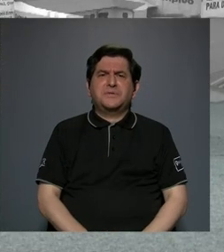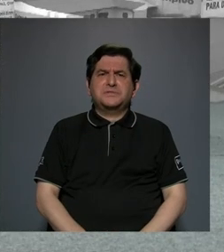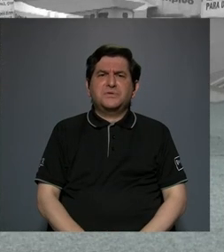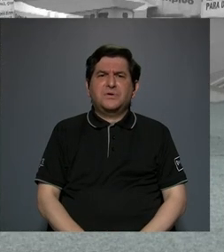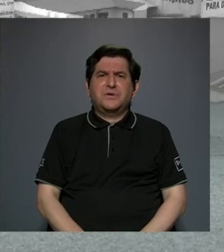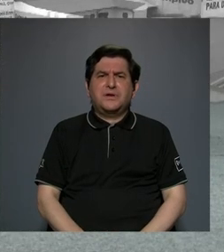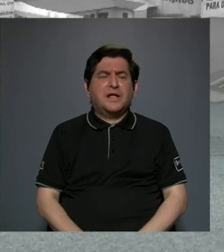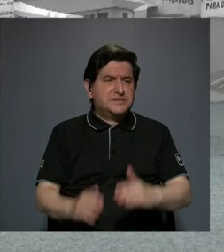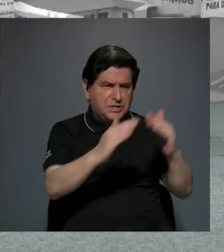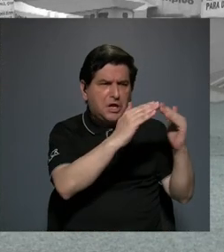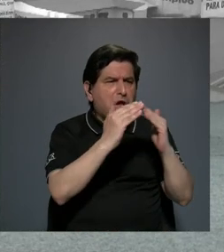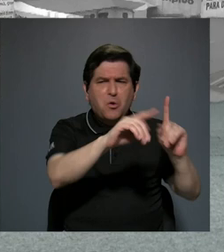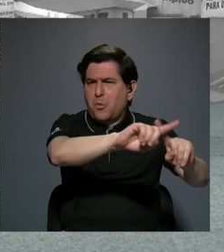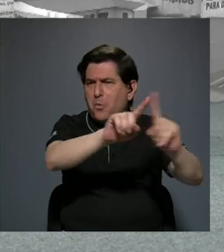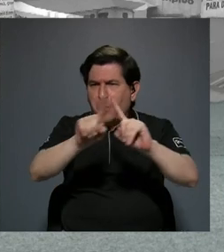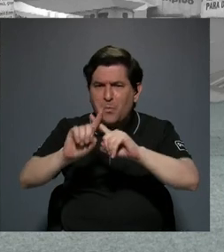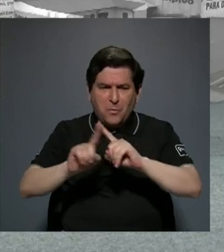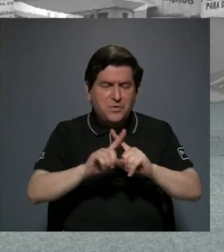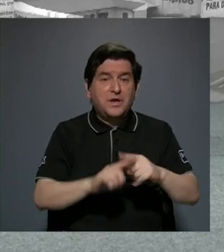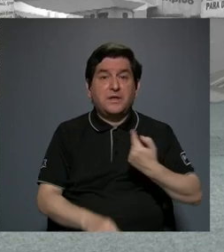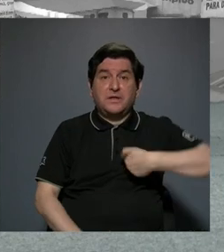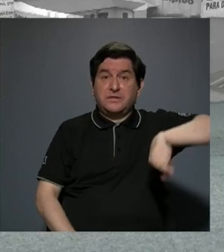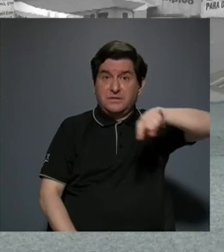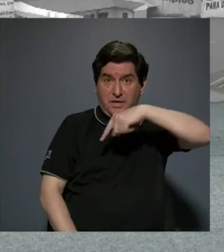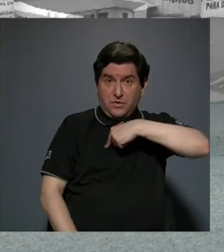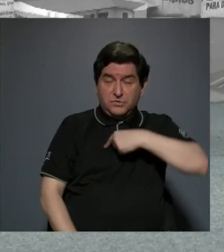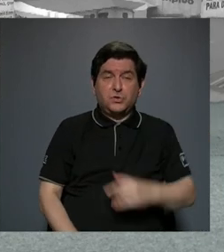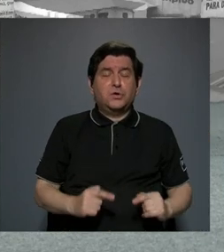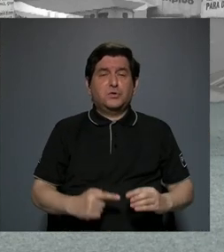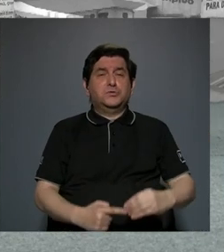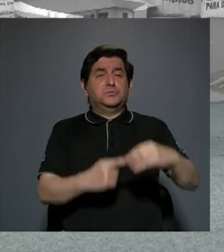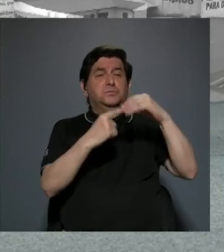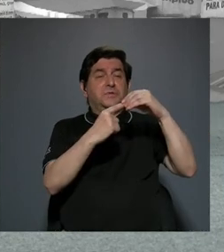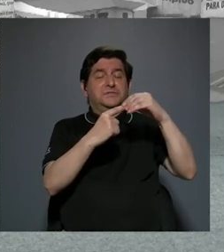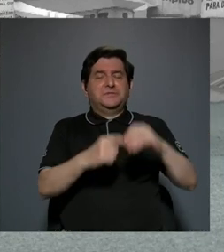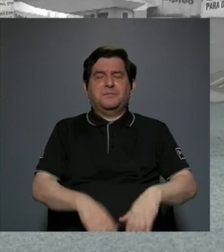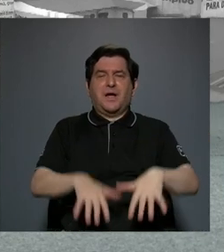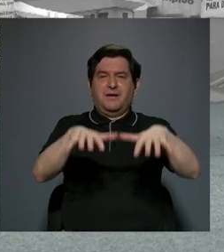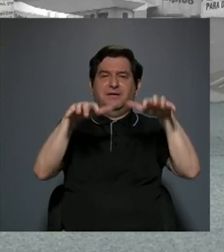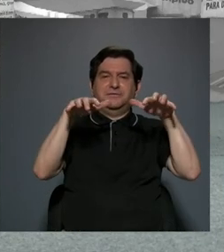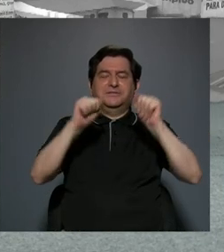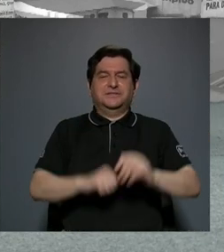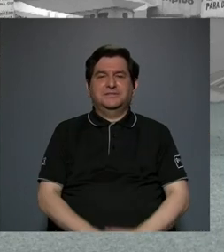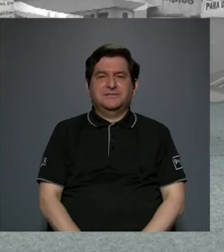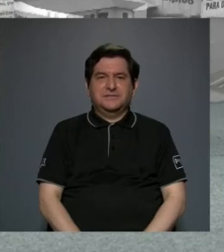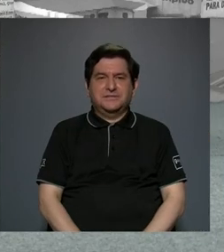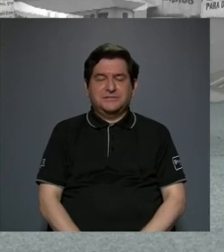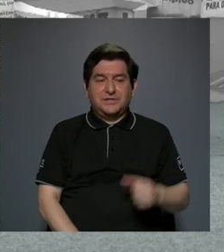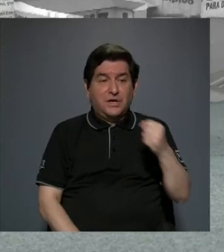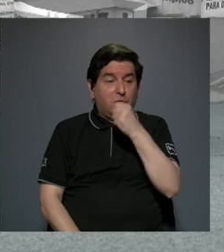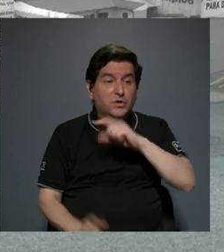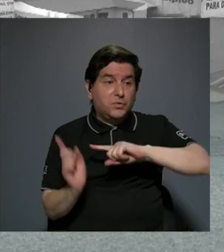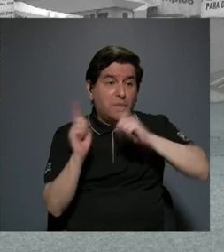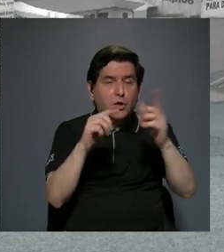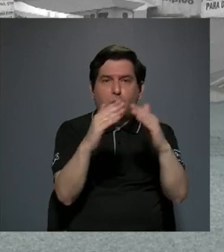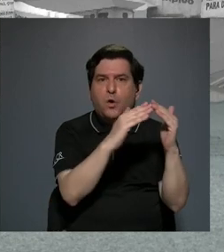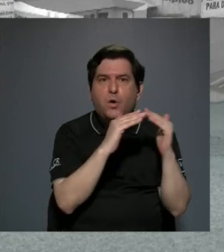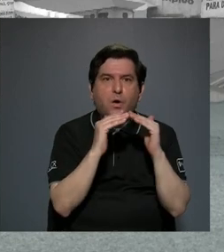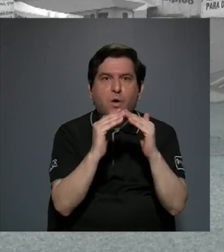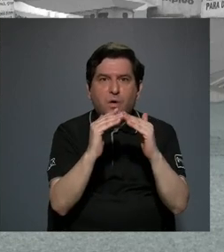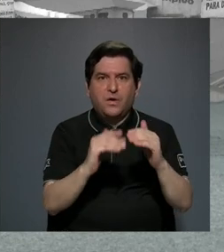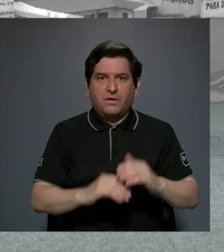comunitario que es uno de nuestros mayores públicos. Cada vez que el coro va a las comunidades hay